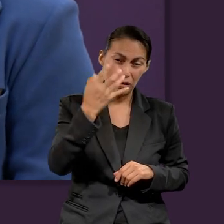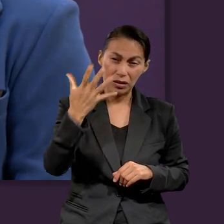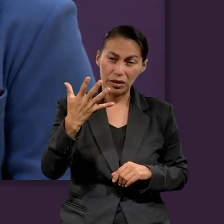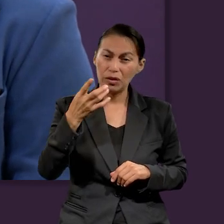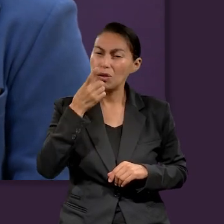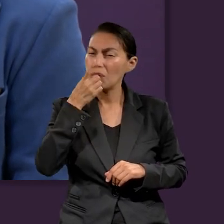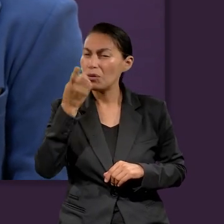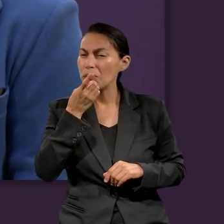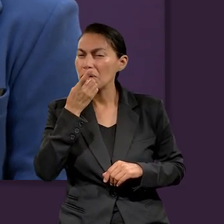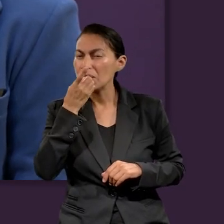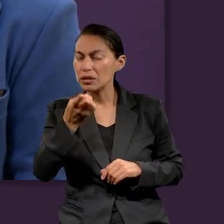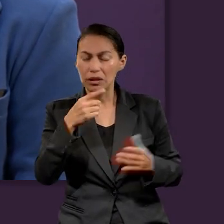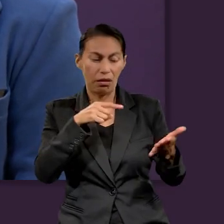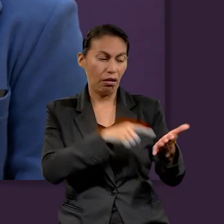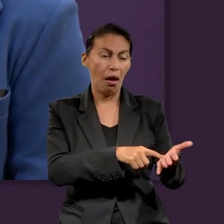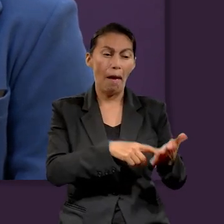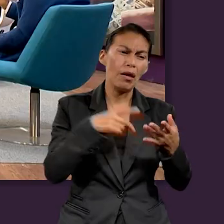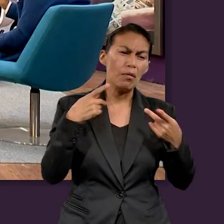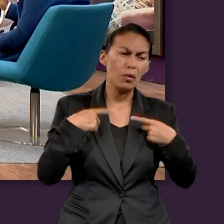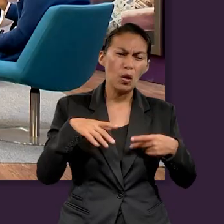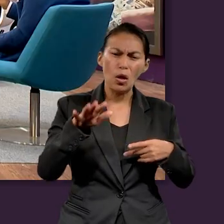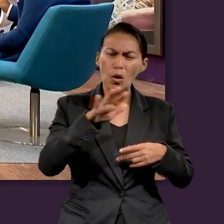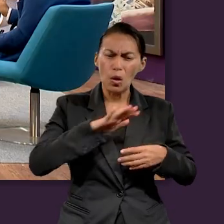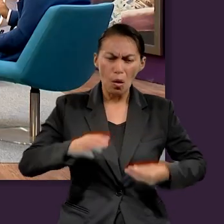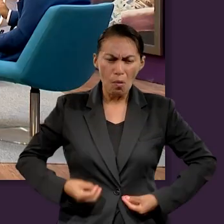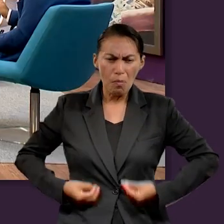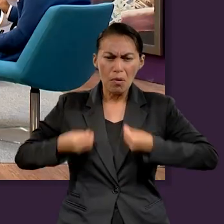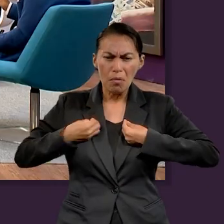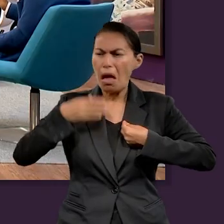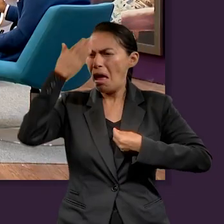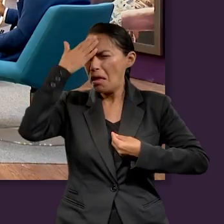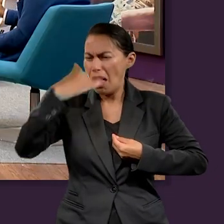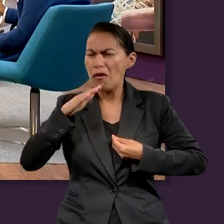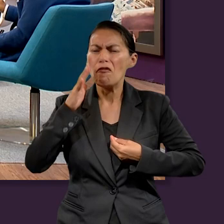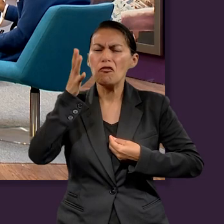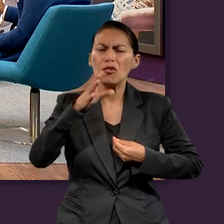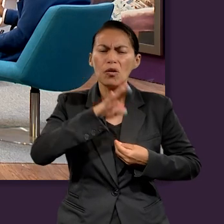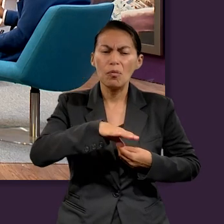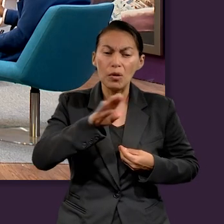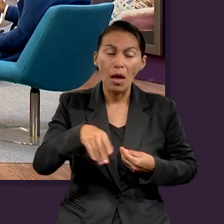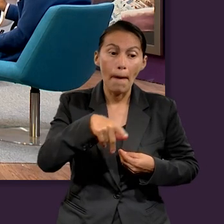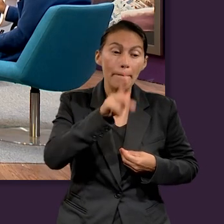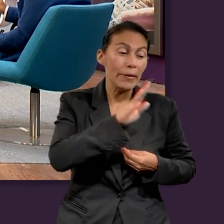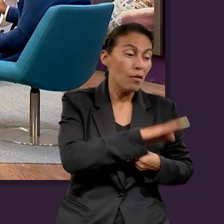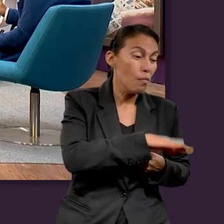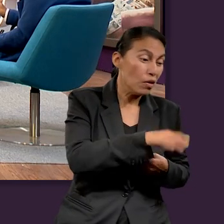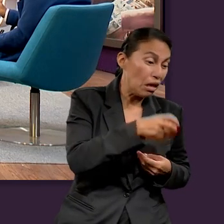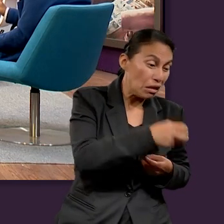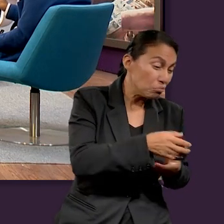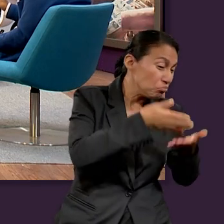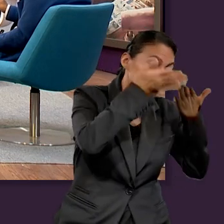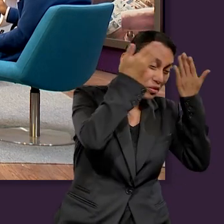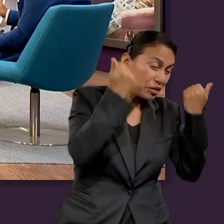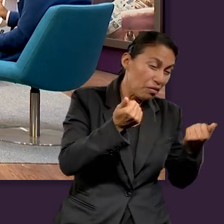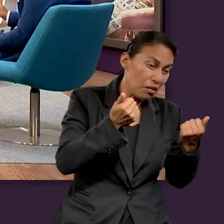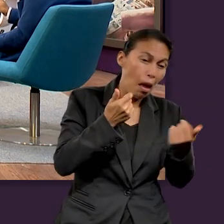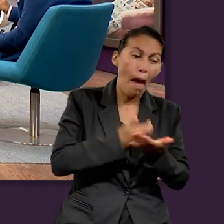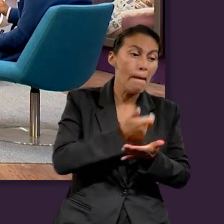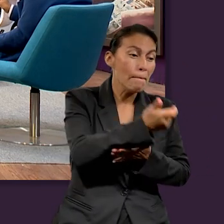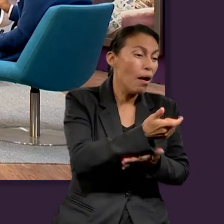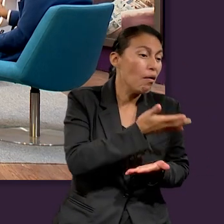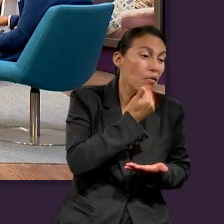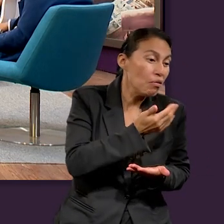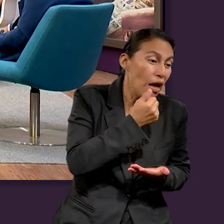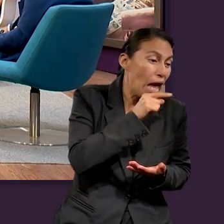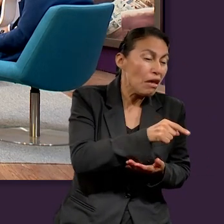.5, él dice, Porque los que viven saben que han de morir, pero los muertos nada saben ni tienen más paga, porque su memoria